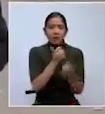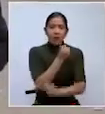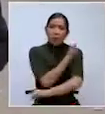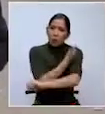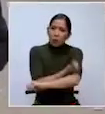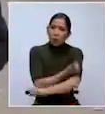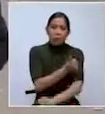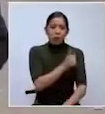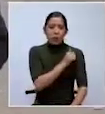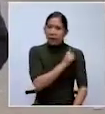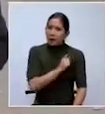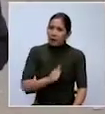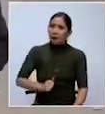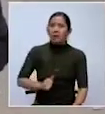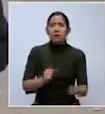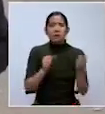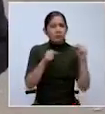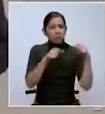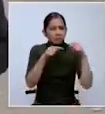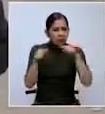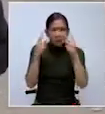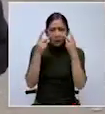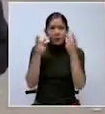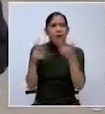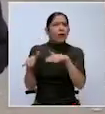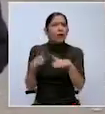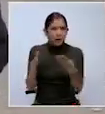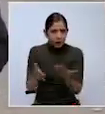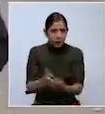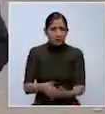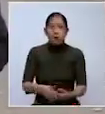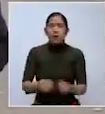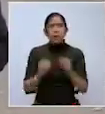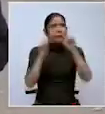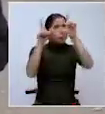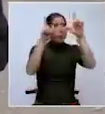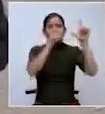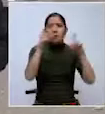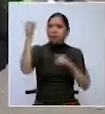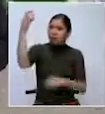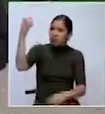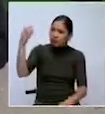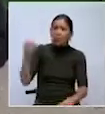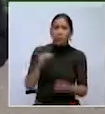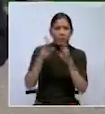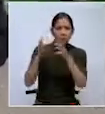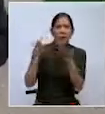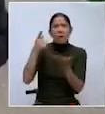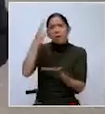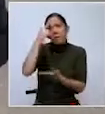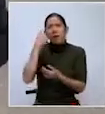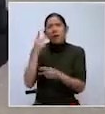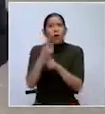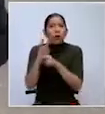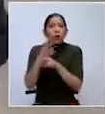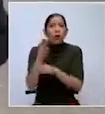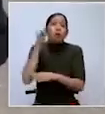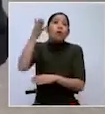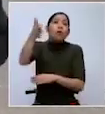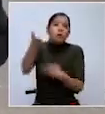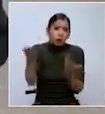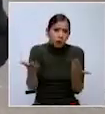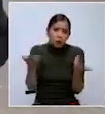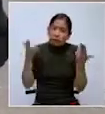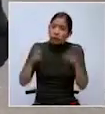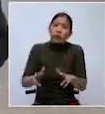municipales a que puedan tomar cartas en el asunto y, sobre todo, colocar estas señalizaciones para evitar tal vez a futuro o a un corto plazo